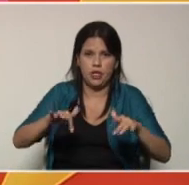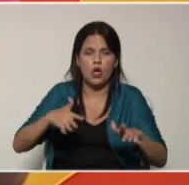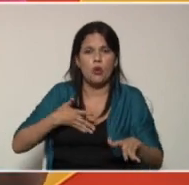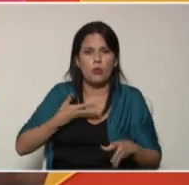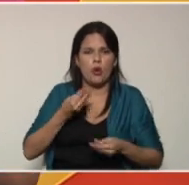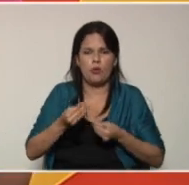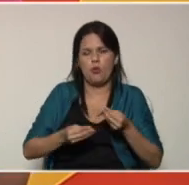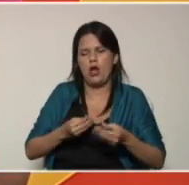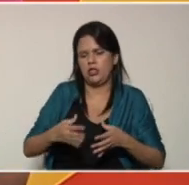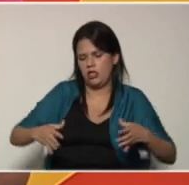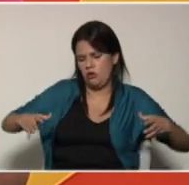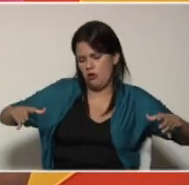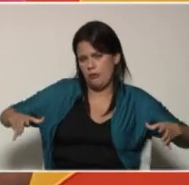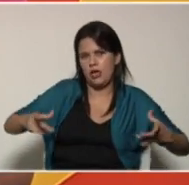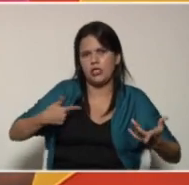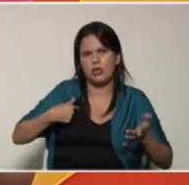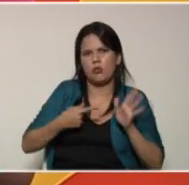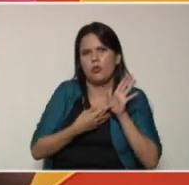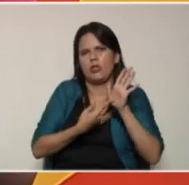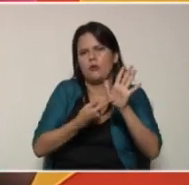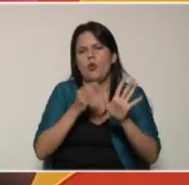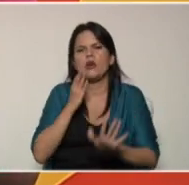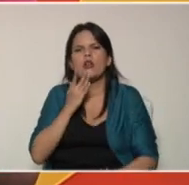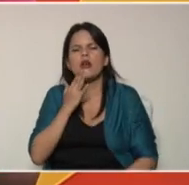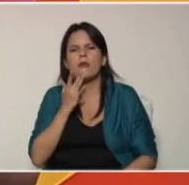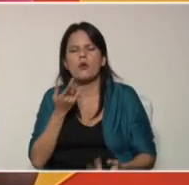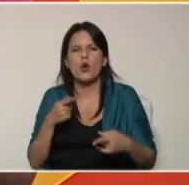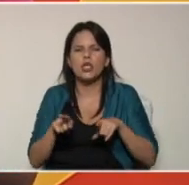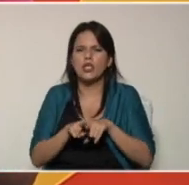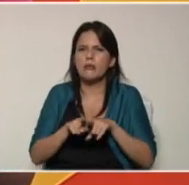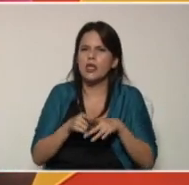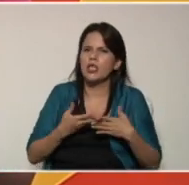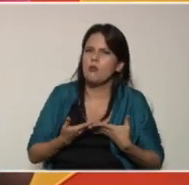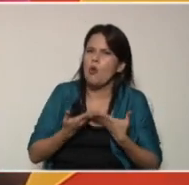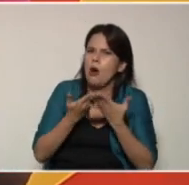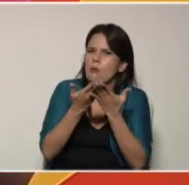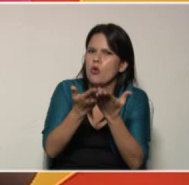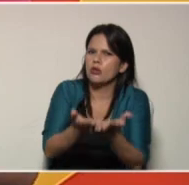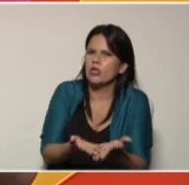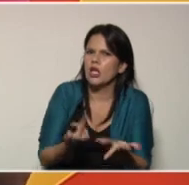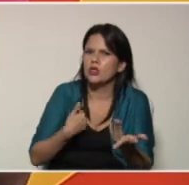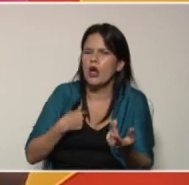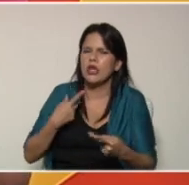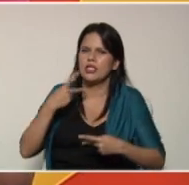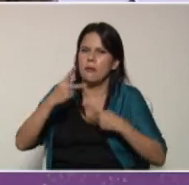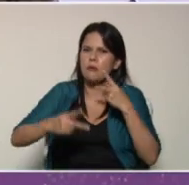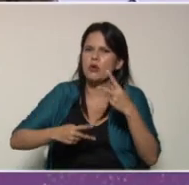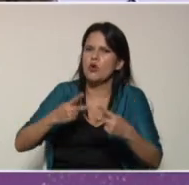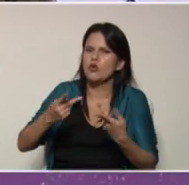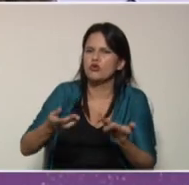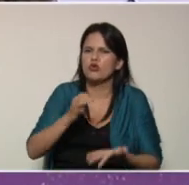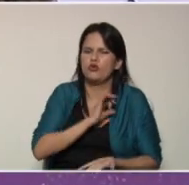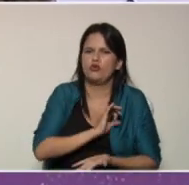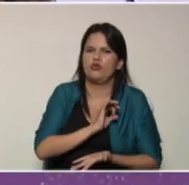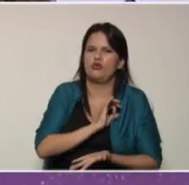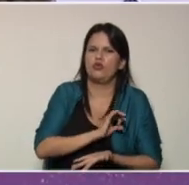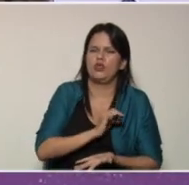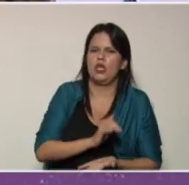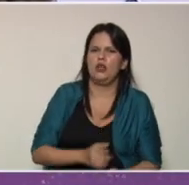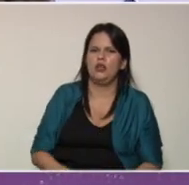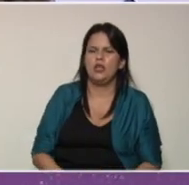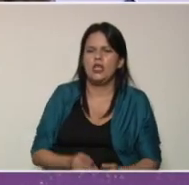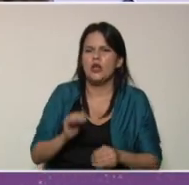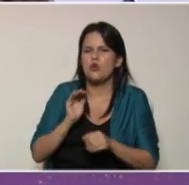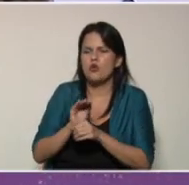hacer en una maceta como le mostramos acá al ejemplo y también estamos aportando a esa agroecología que también vimos en clases anteriores